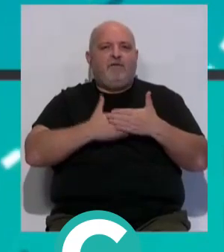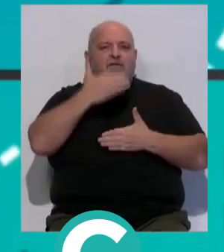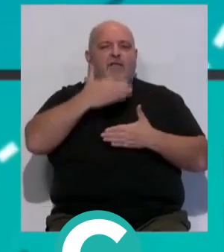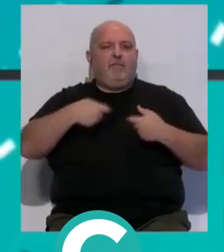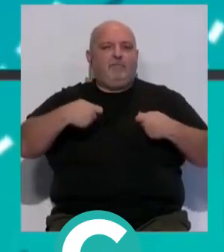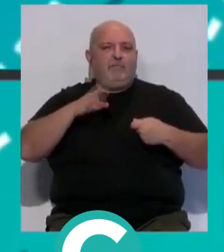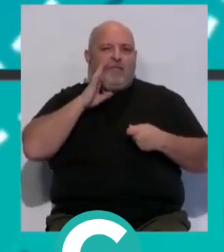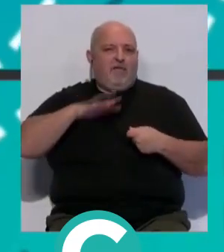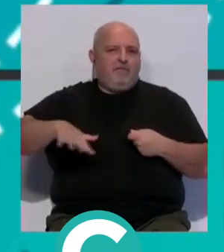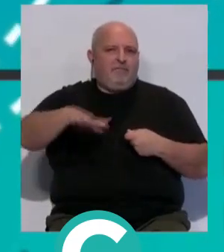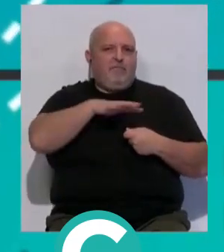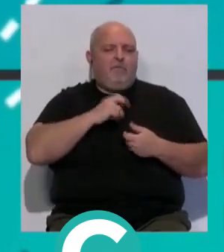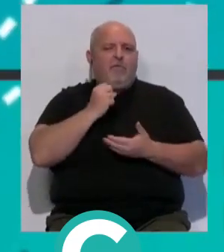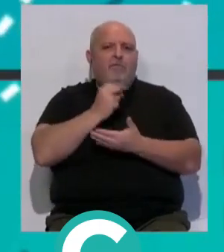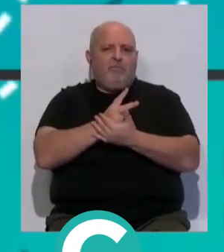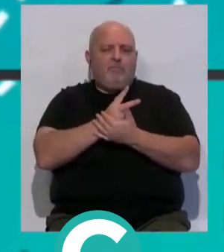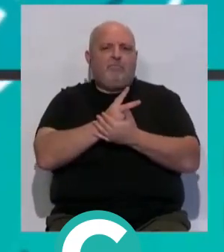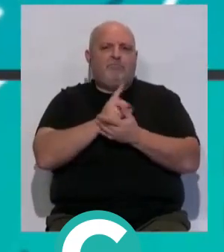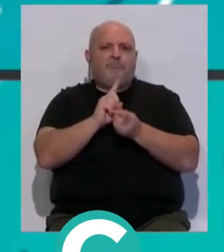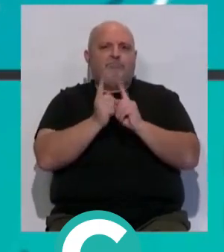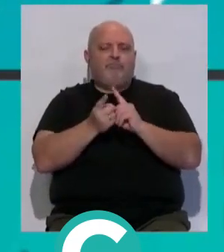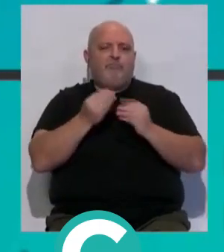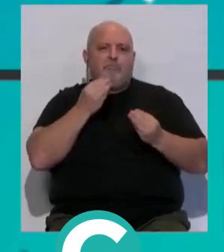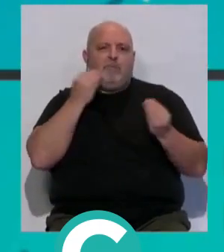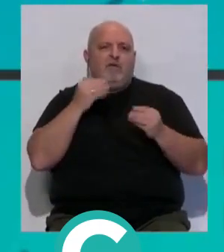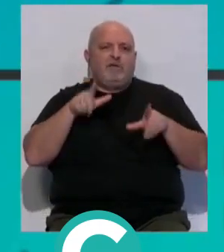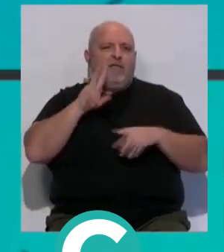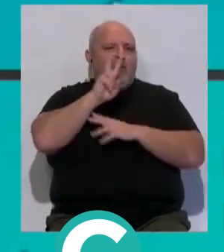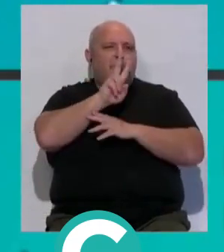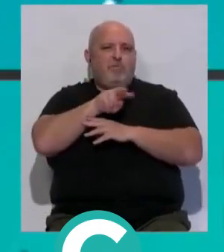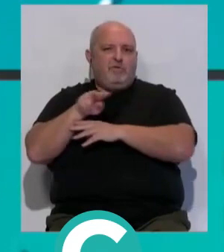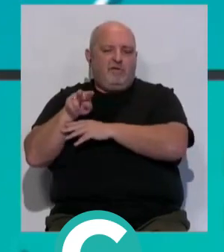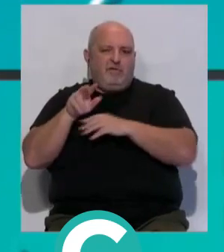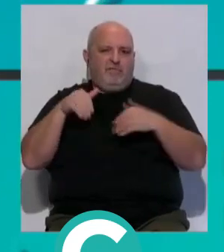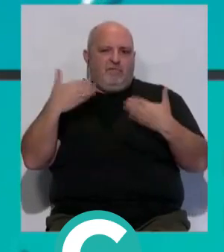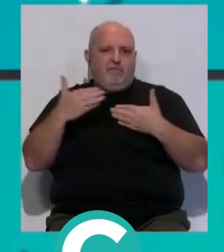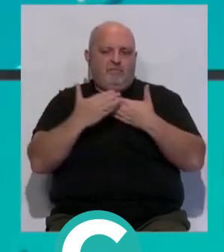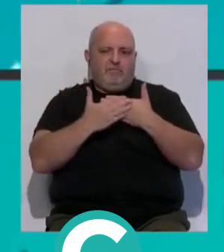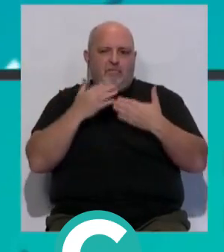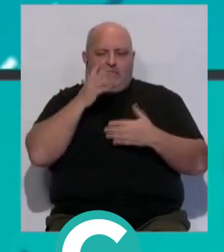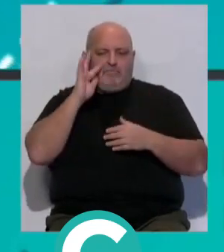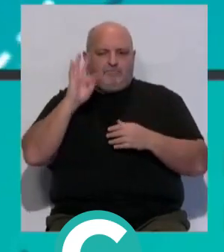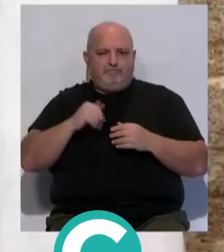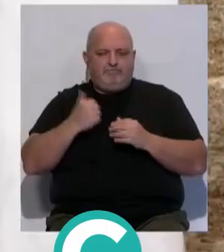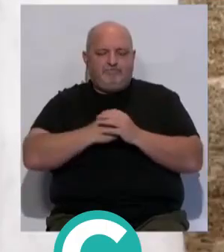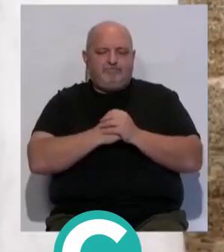Mercado Central vuelve a convertirse en la mejor sala de exposiciones al aire libre. Se lo contamos.